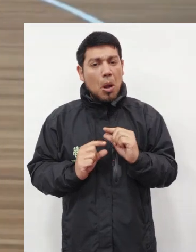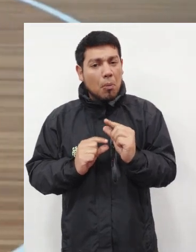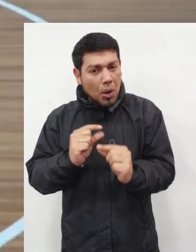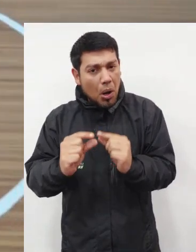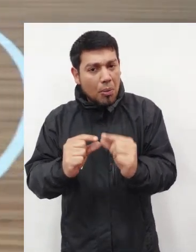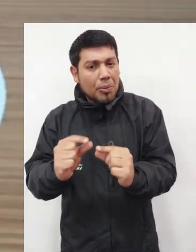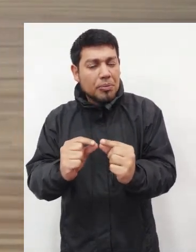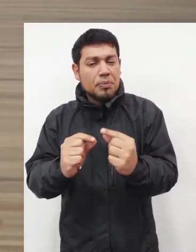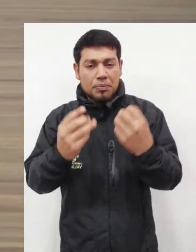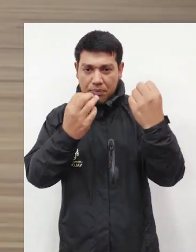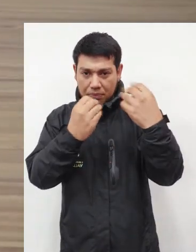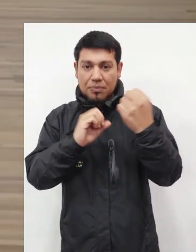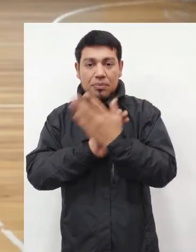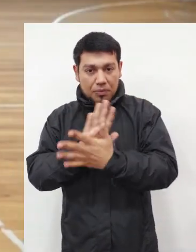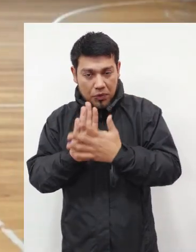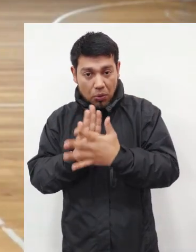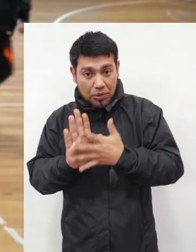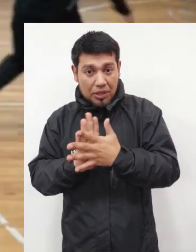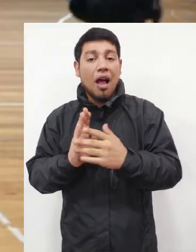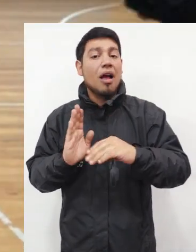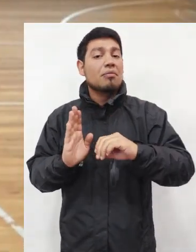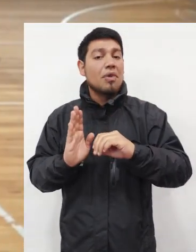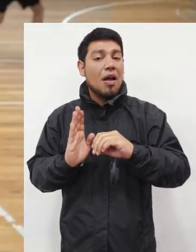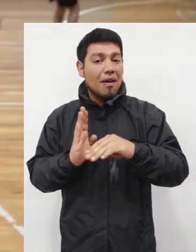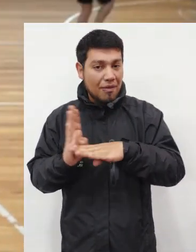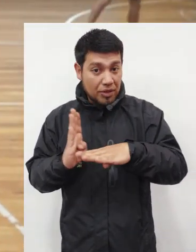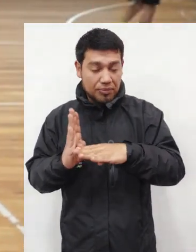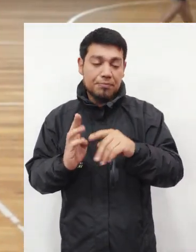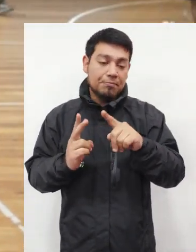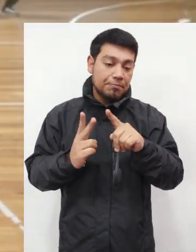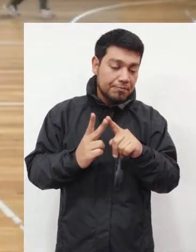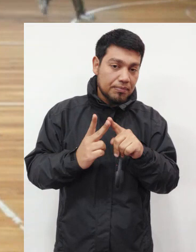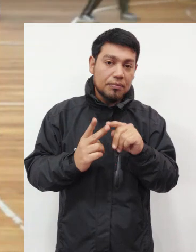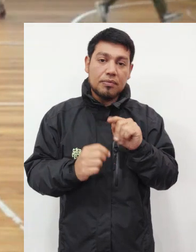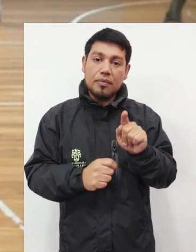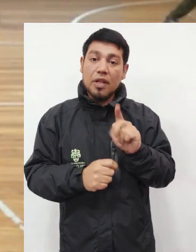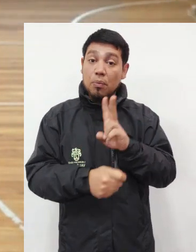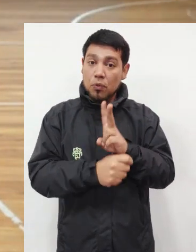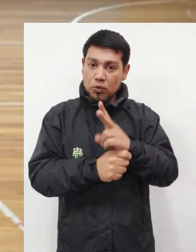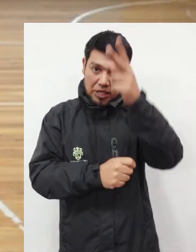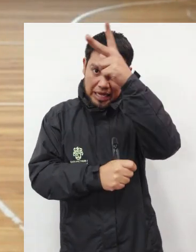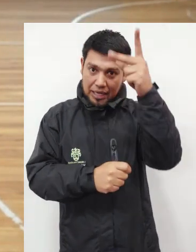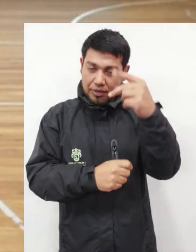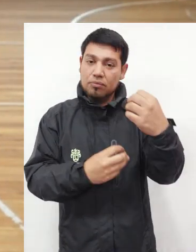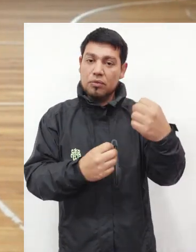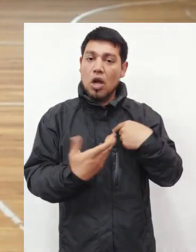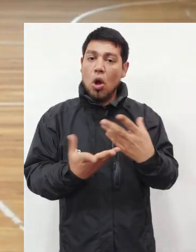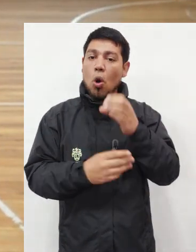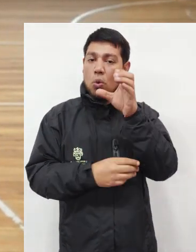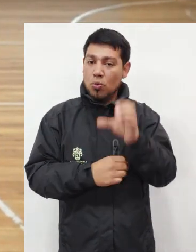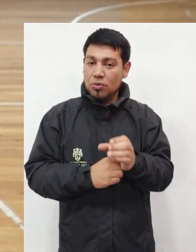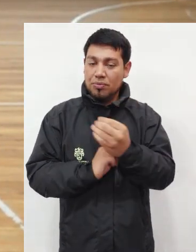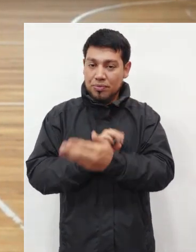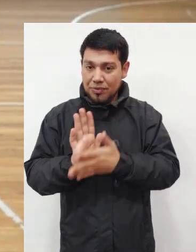comencé aprendiendo un par de señas básicas, después tomé el curso de